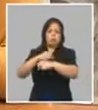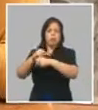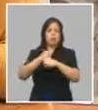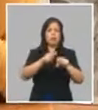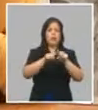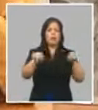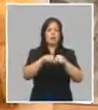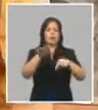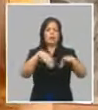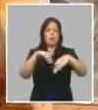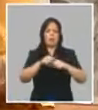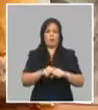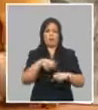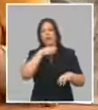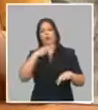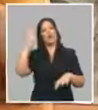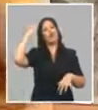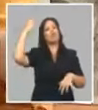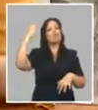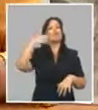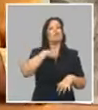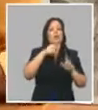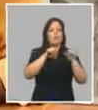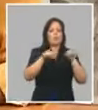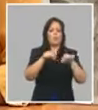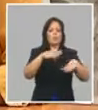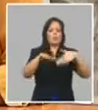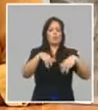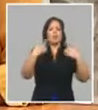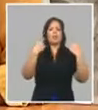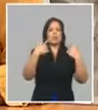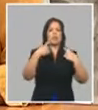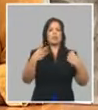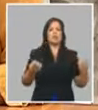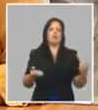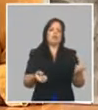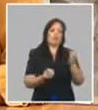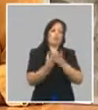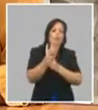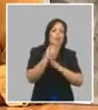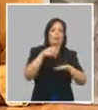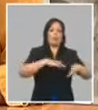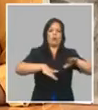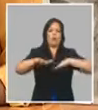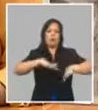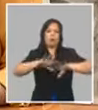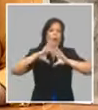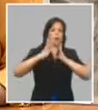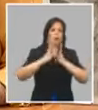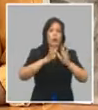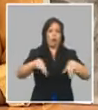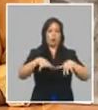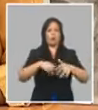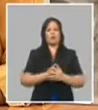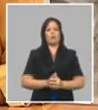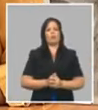tienen piscinas públicas, que la población entra, irán creando las condiciones para que la población pueda acceder a ellas. Y se